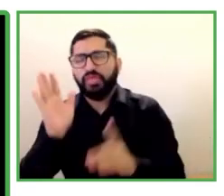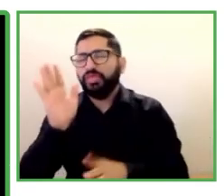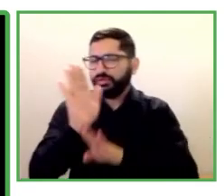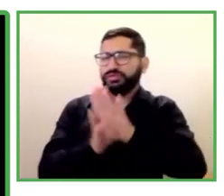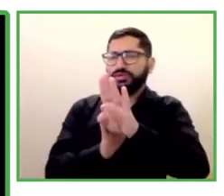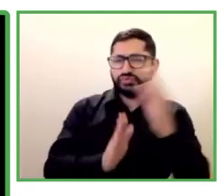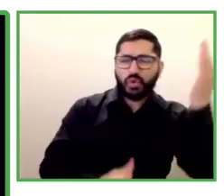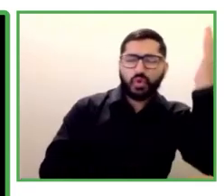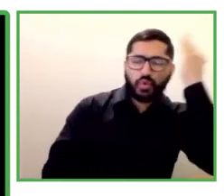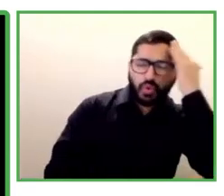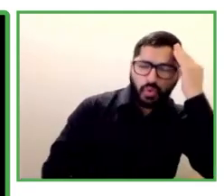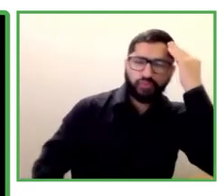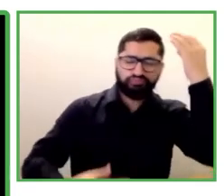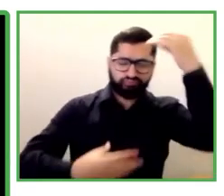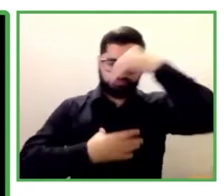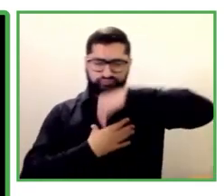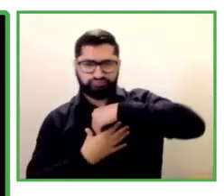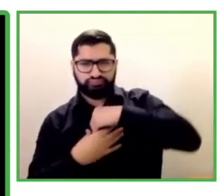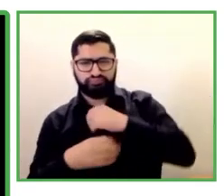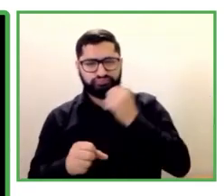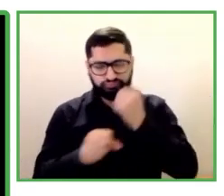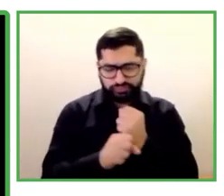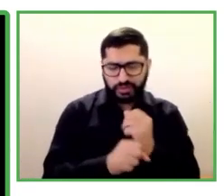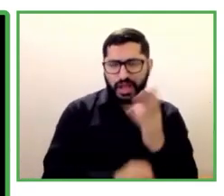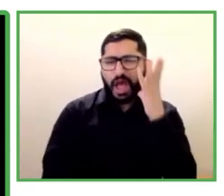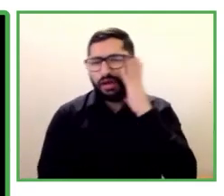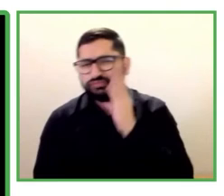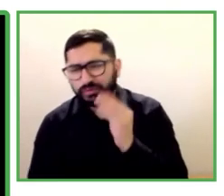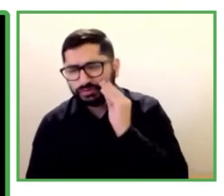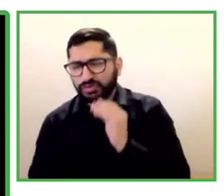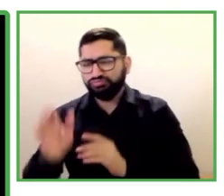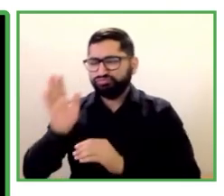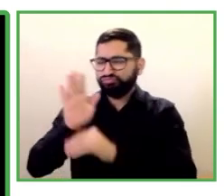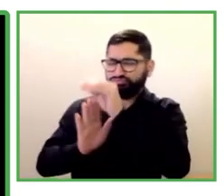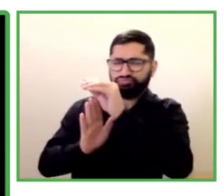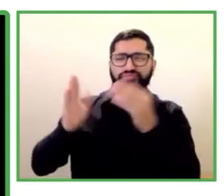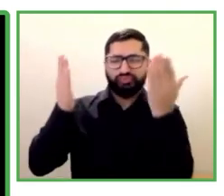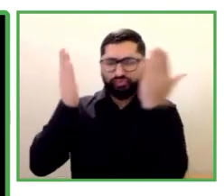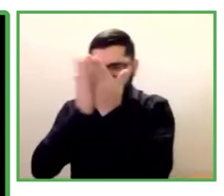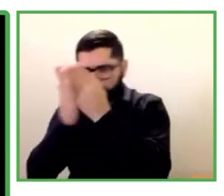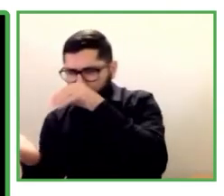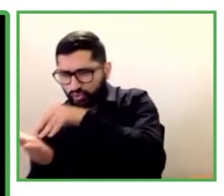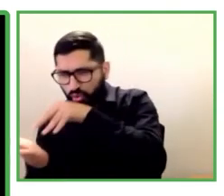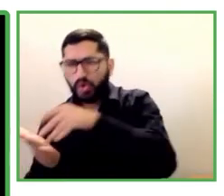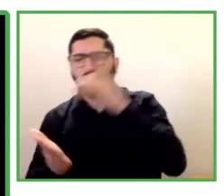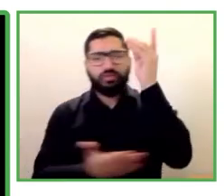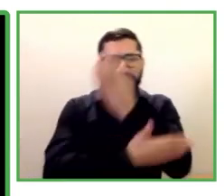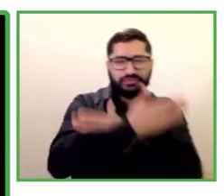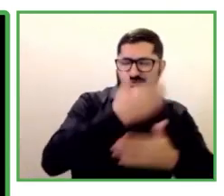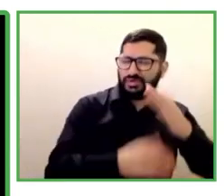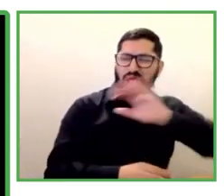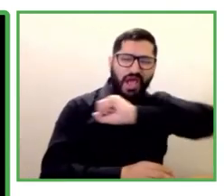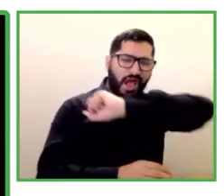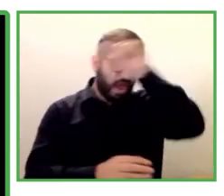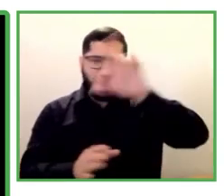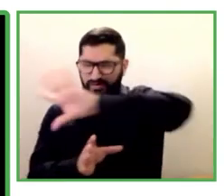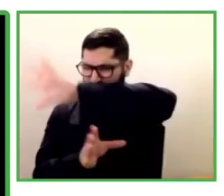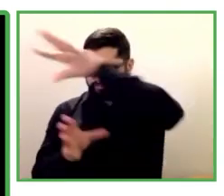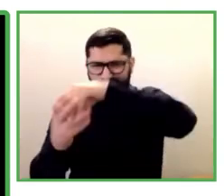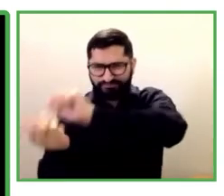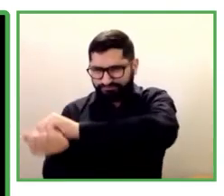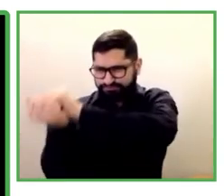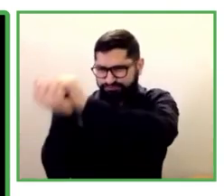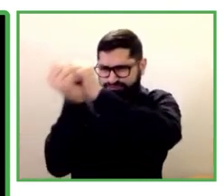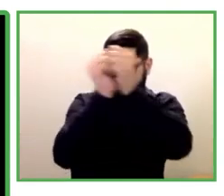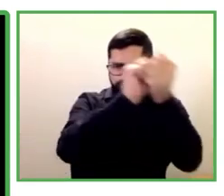interés, experiencia profesional, datos sobre la discapacidad y también todas las adaptaciones requeridas. Pero la parte más importante está